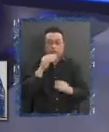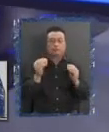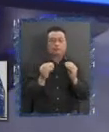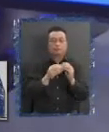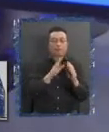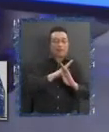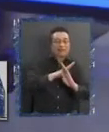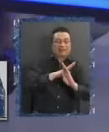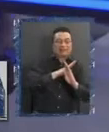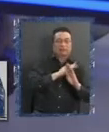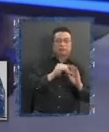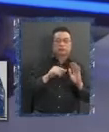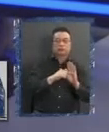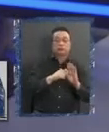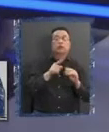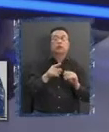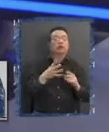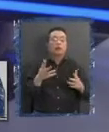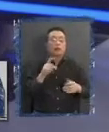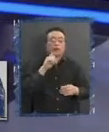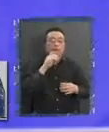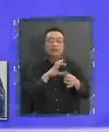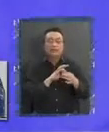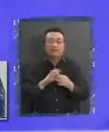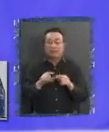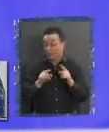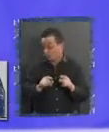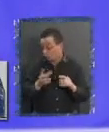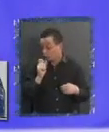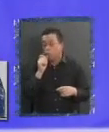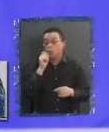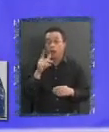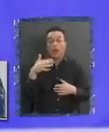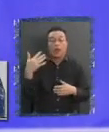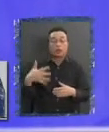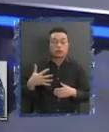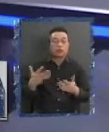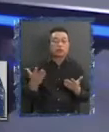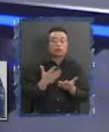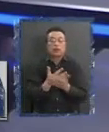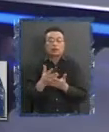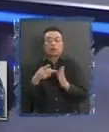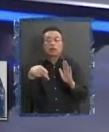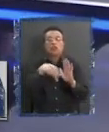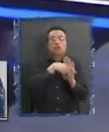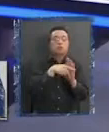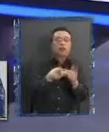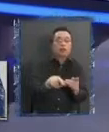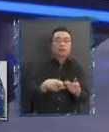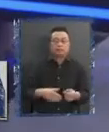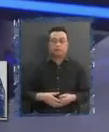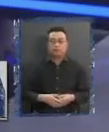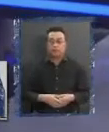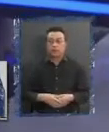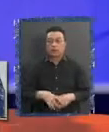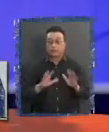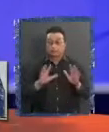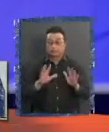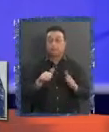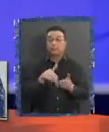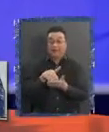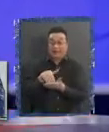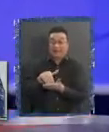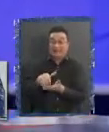candado. ¿Qué significa eso? ¿Cuál es la importancia? ¿Qué va a pasar con esa norma? Se van a aprobar cuatro séptimos en la armonización.